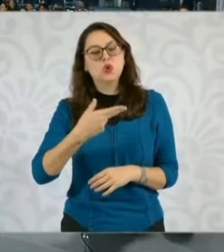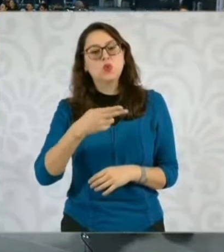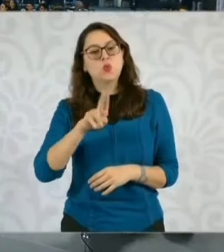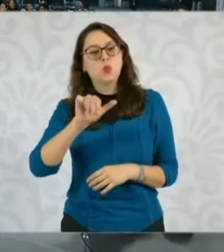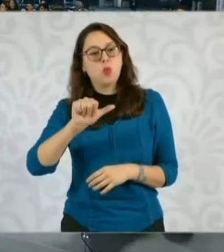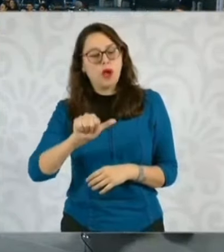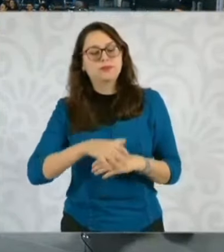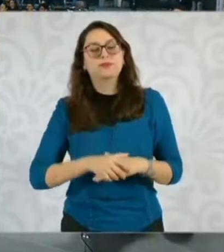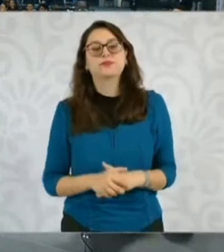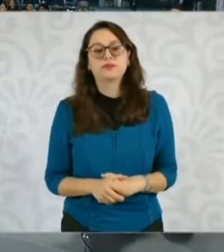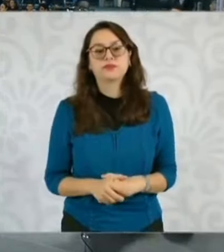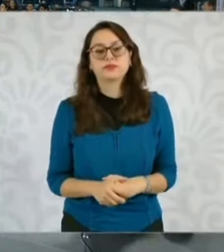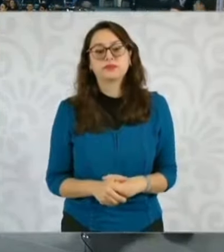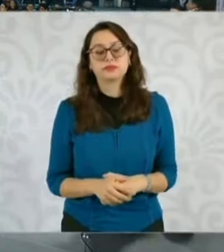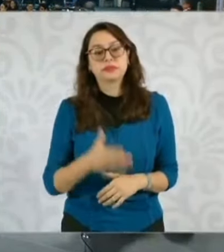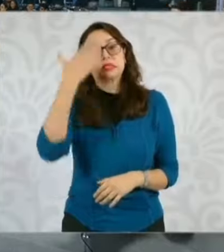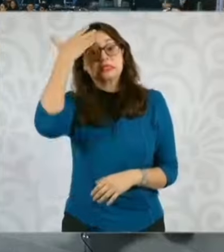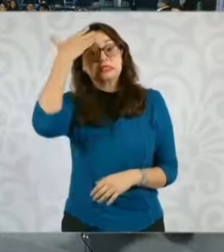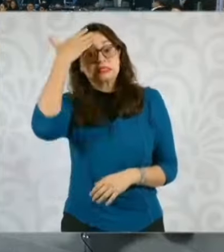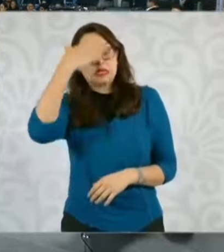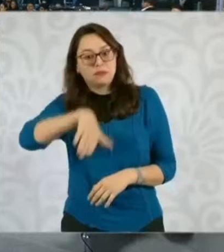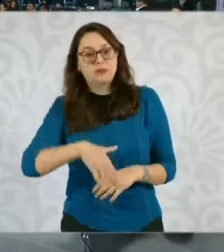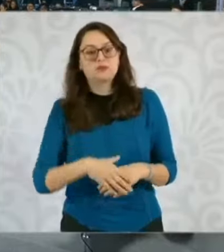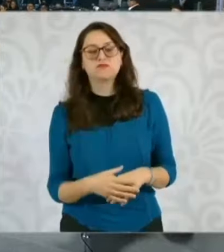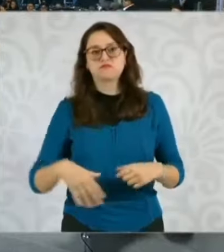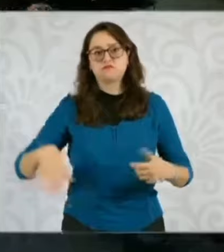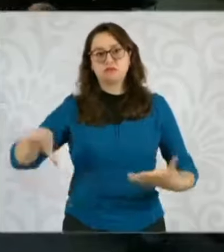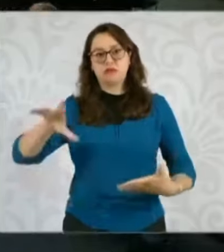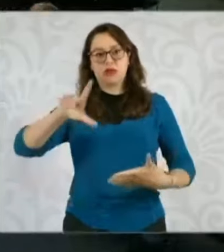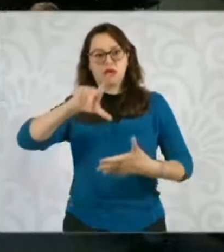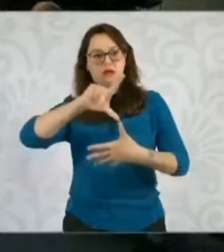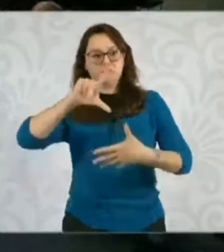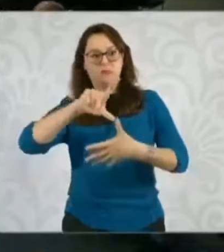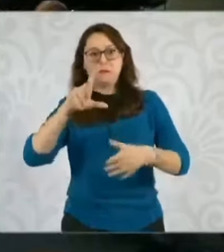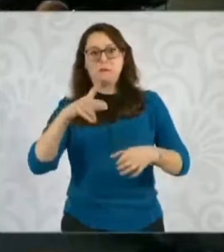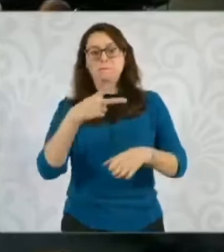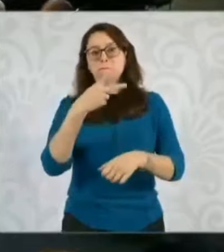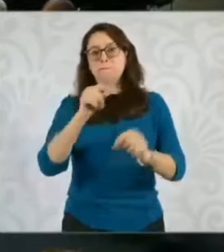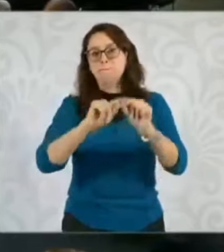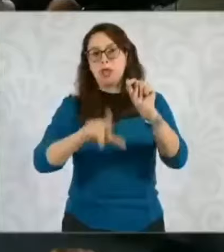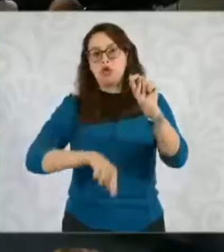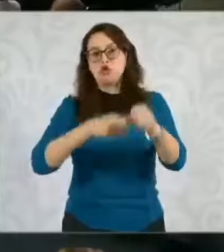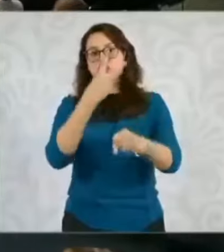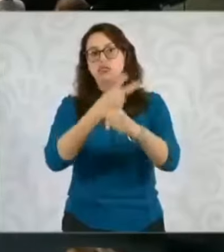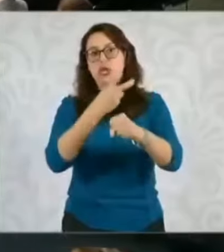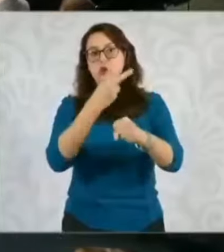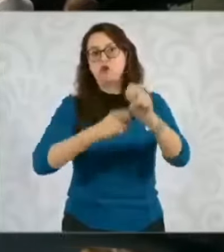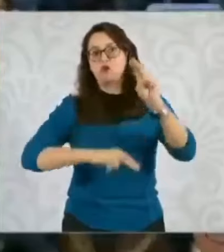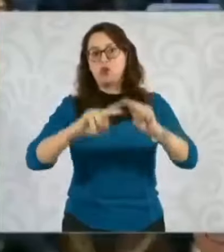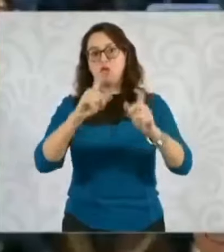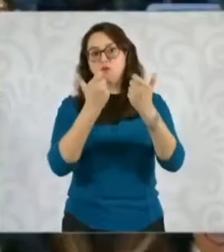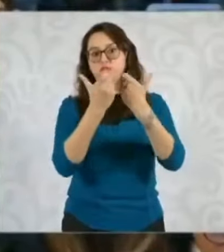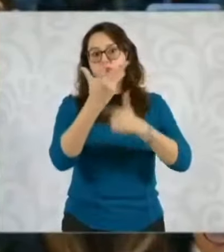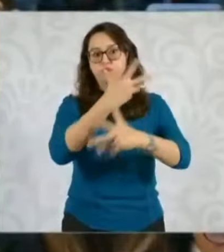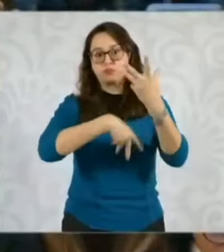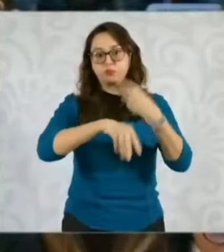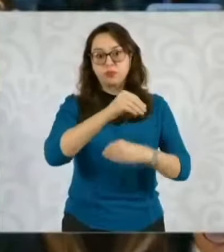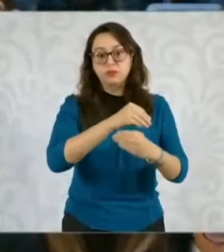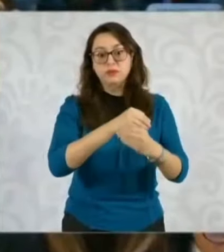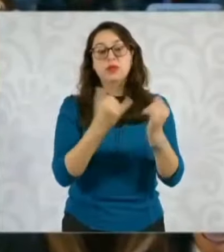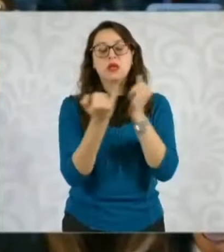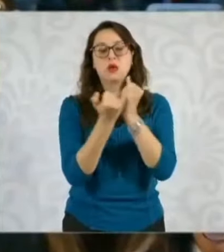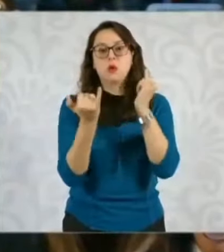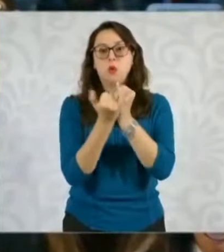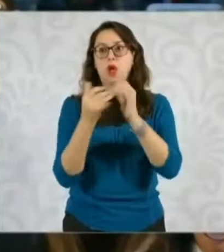la segunda economía de América Latina y también un mercado emergente muy importante del mundo. Y estamos muy cerca a